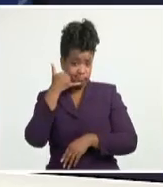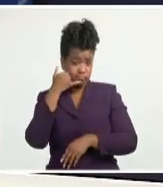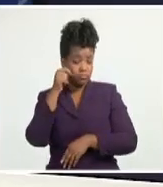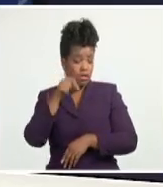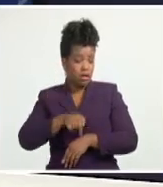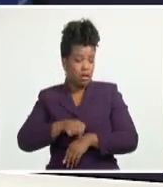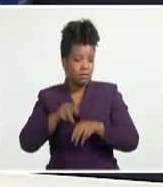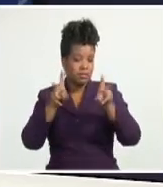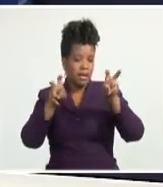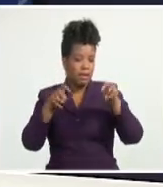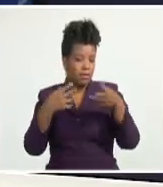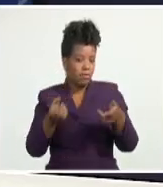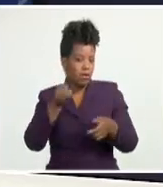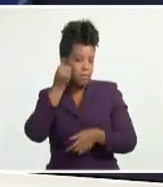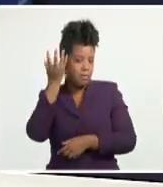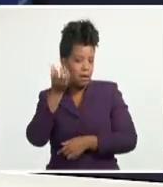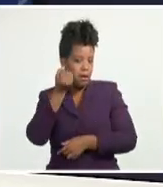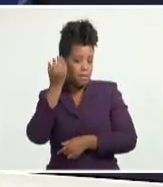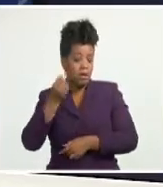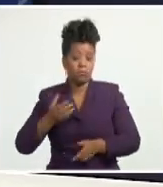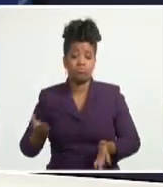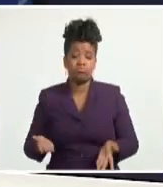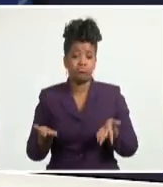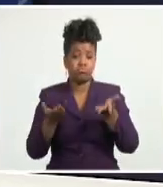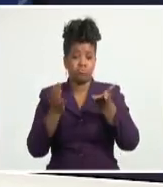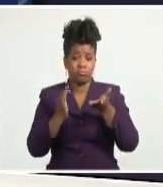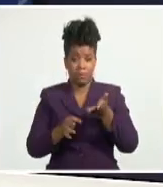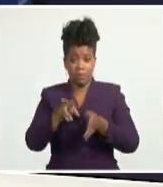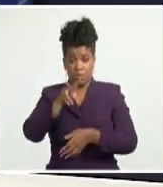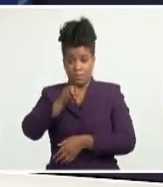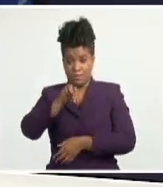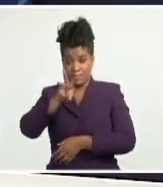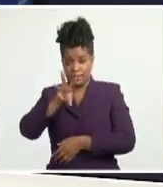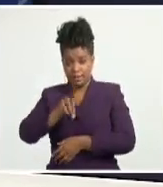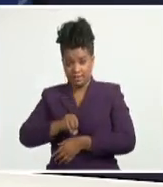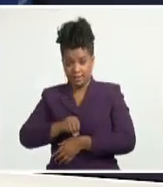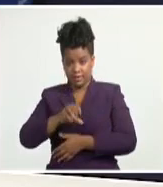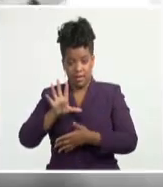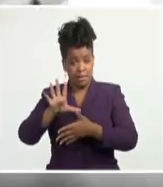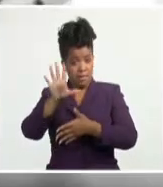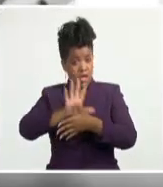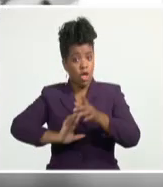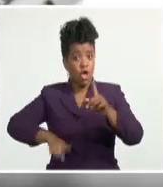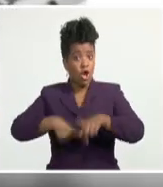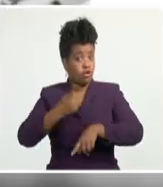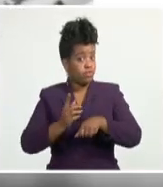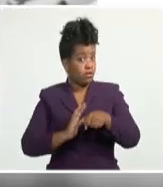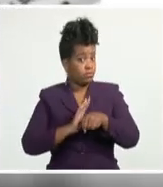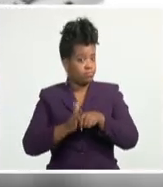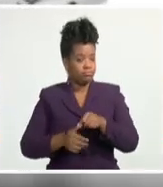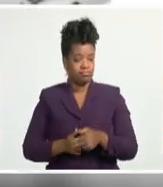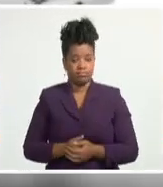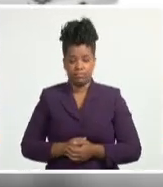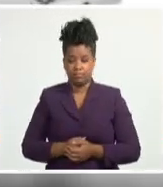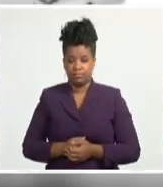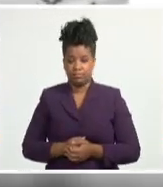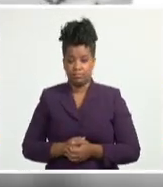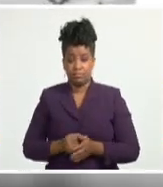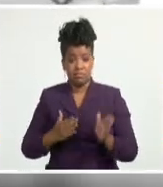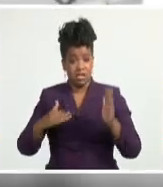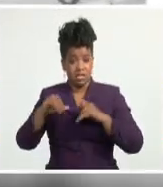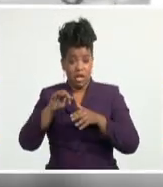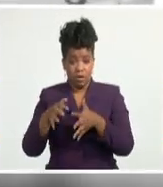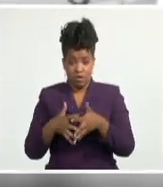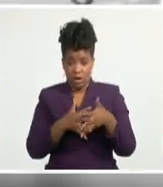el Desarrollo Sostenible, Objetivos 2030, Iberoamérica frente al reto del coronavirus. Según el Ministerio de Relaciones Exteriores, la